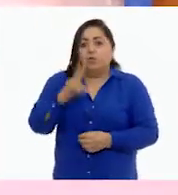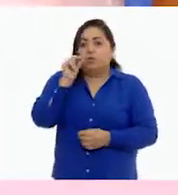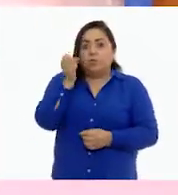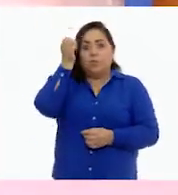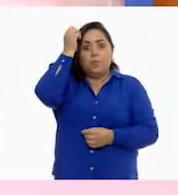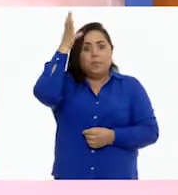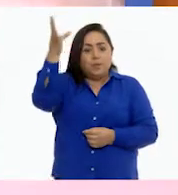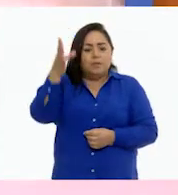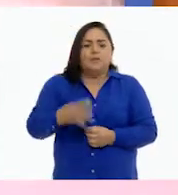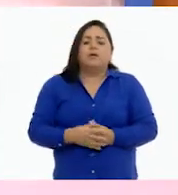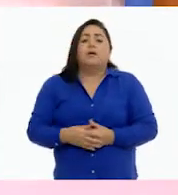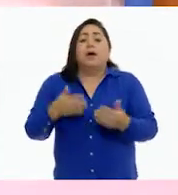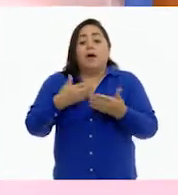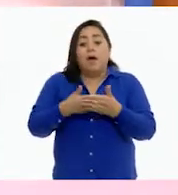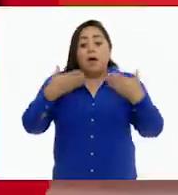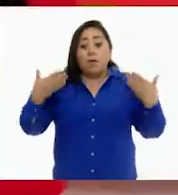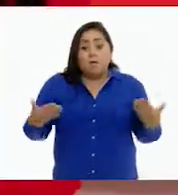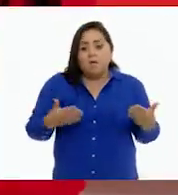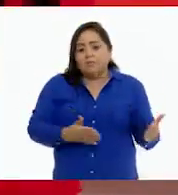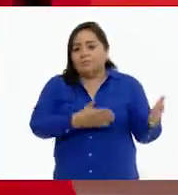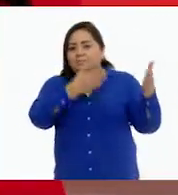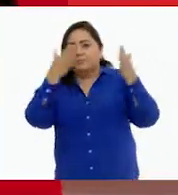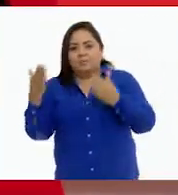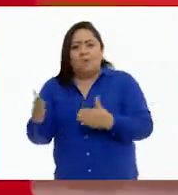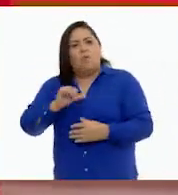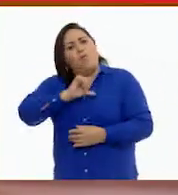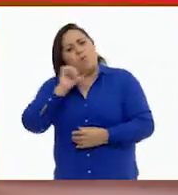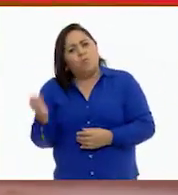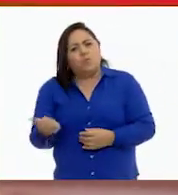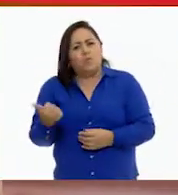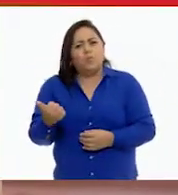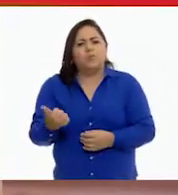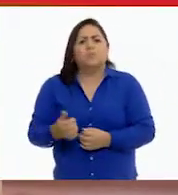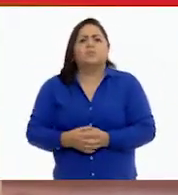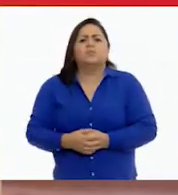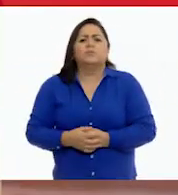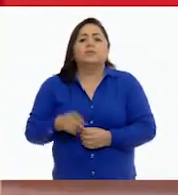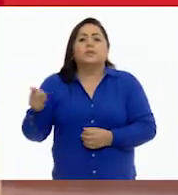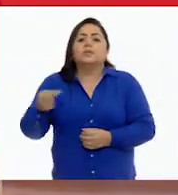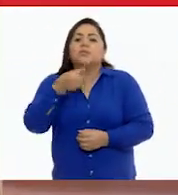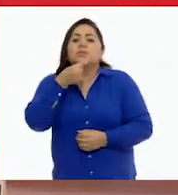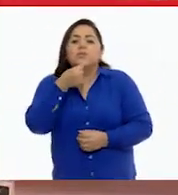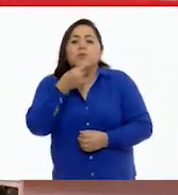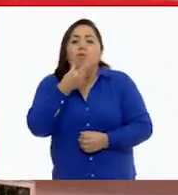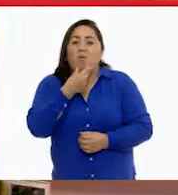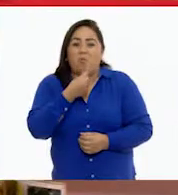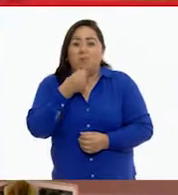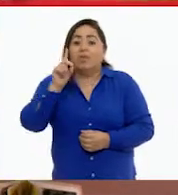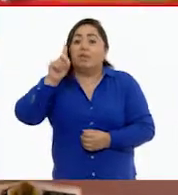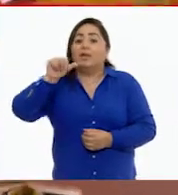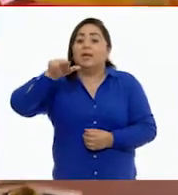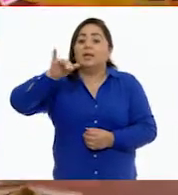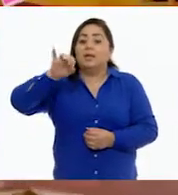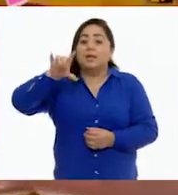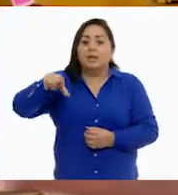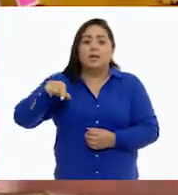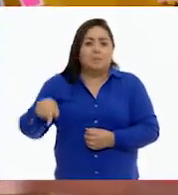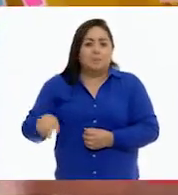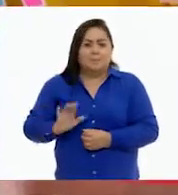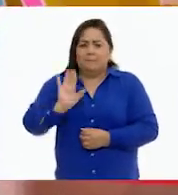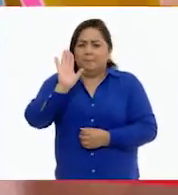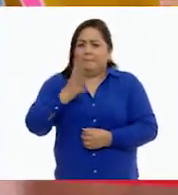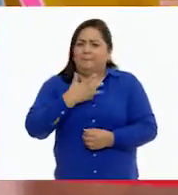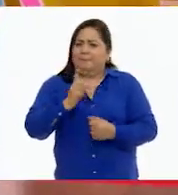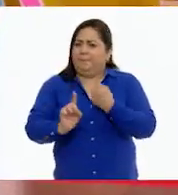Ahora, vamos a pasar con un caso que tiene que ver con Daniel. Daniel tuvo una situación,